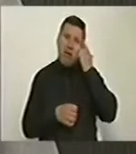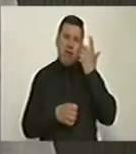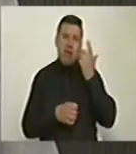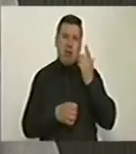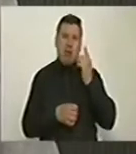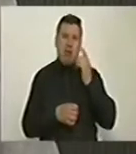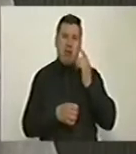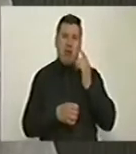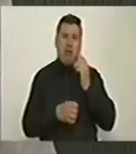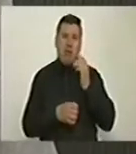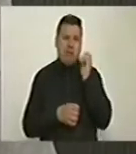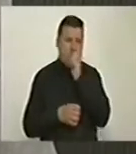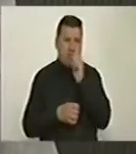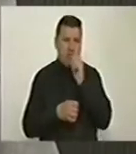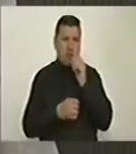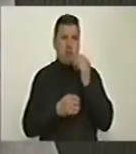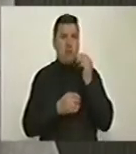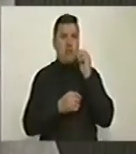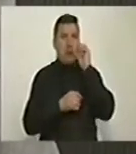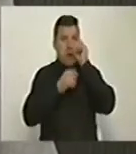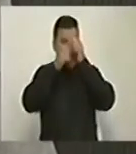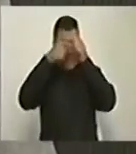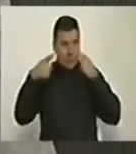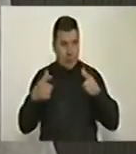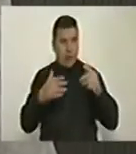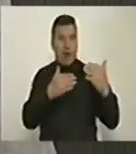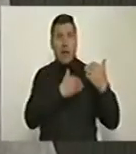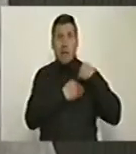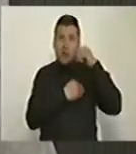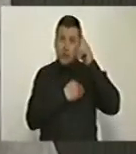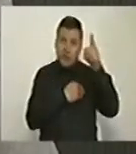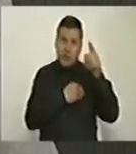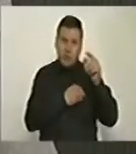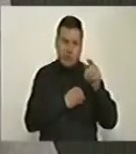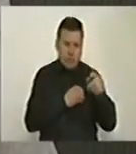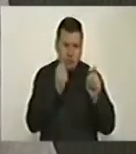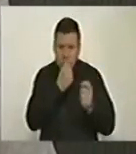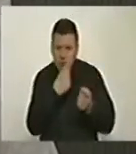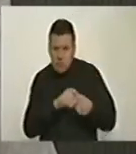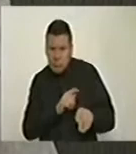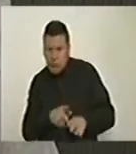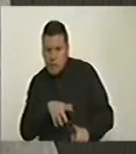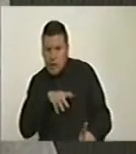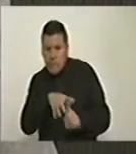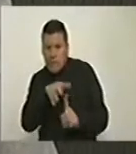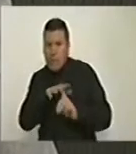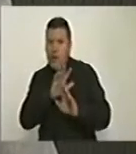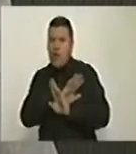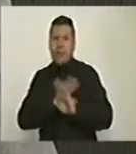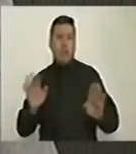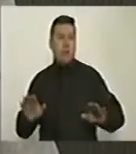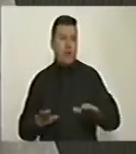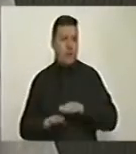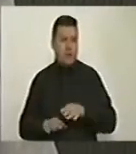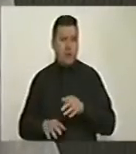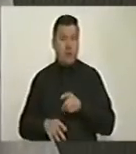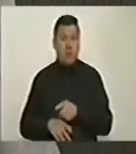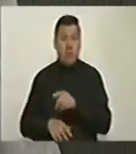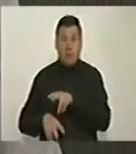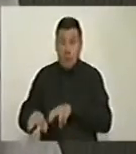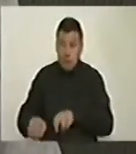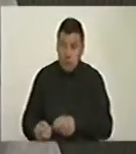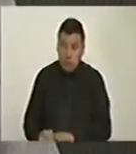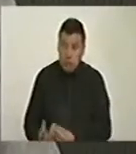responsabilidad de frenar los negocios ilícitos. Y tercero, que aquí sí hay cultivos que